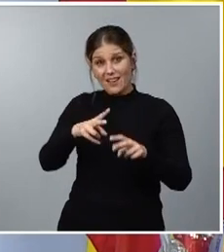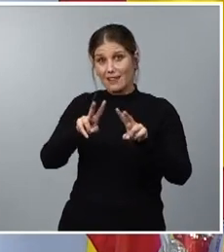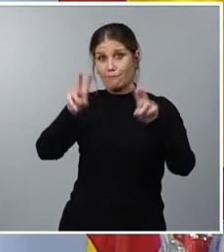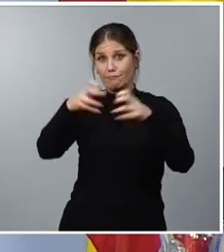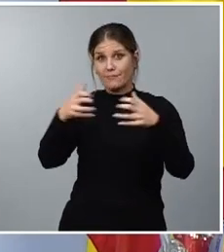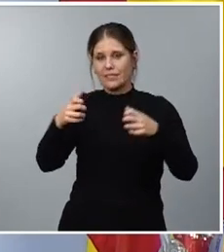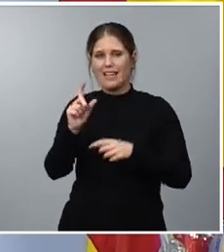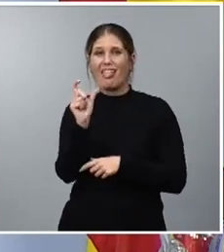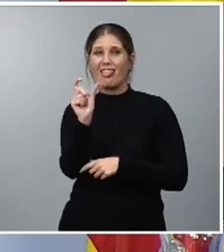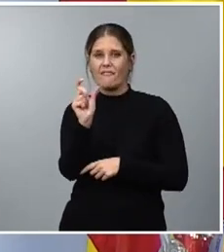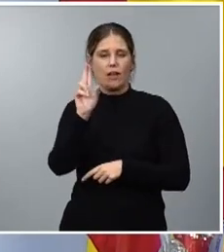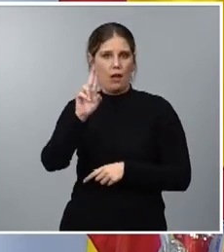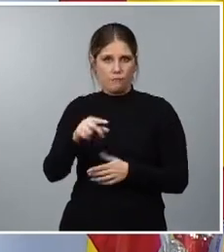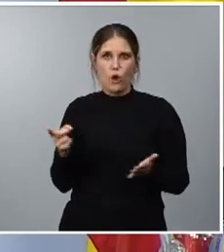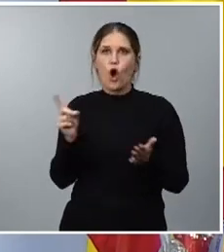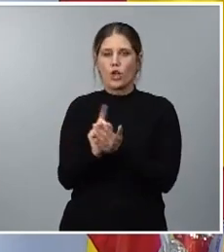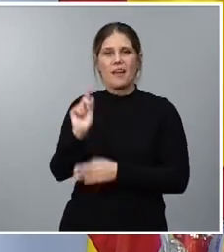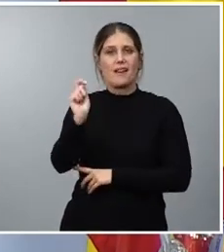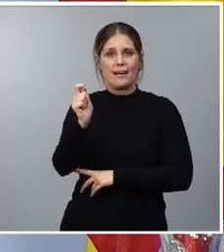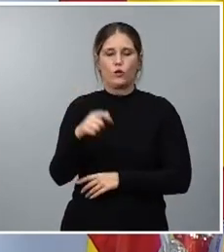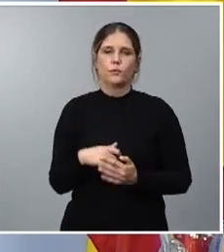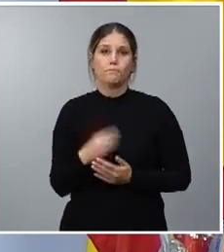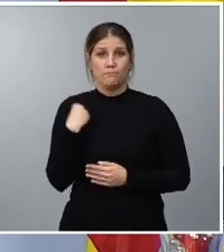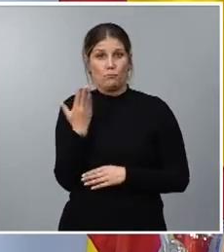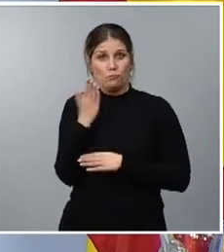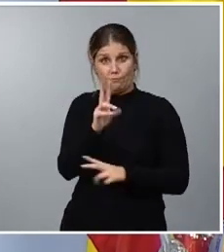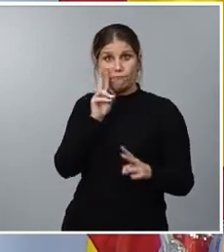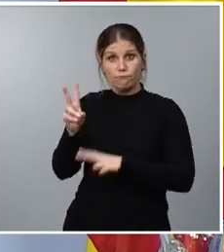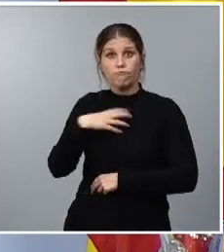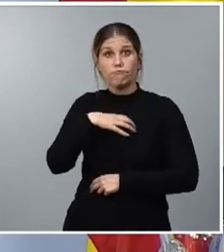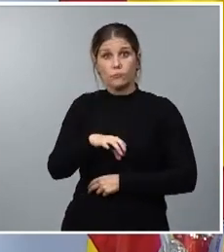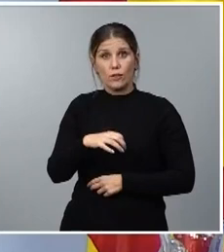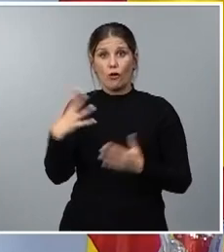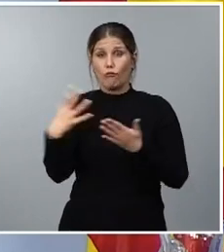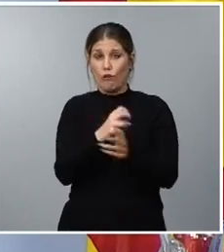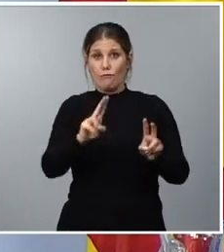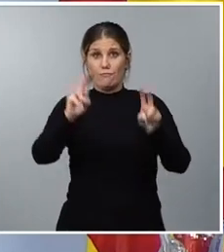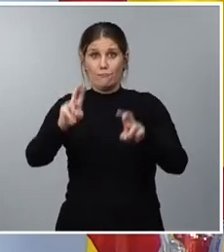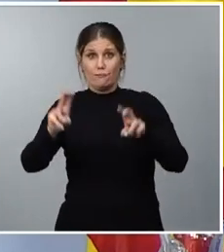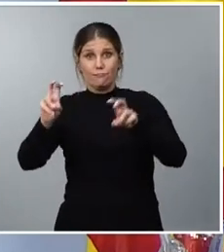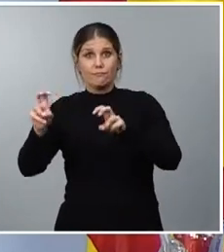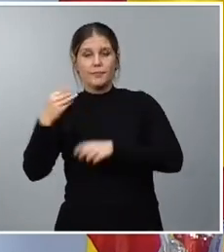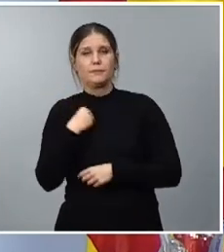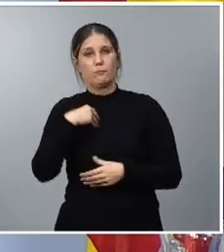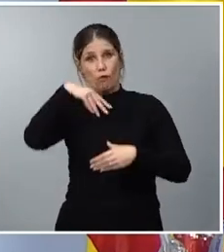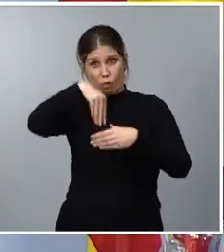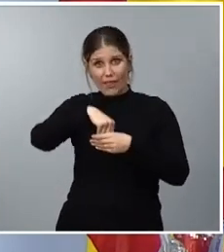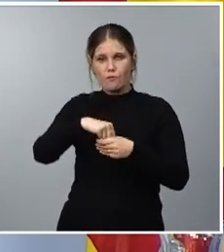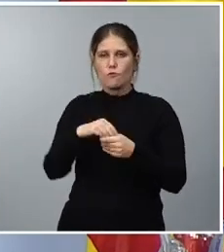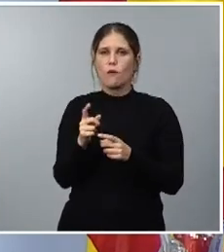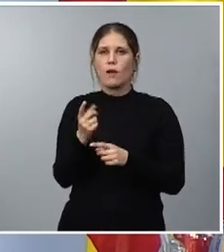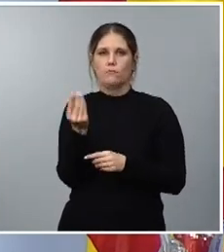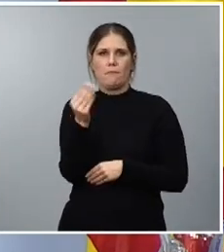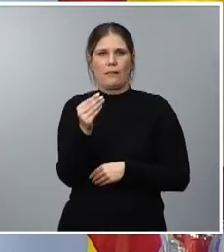cifra récord como pueden ver en esta presentación todos los epígrafes que están componiendo el apartado aumentan